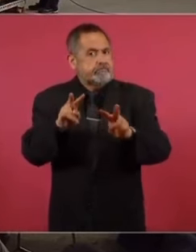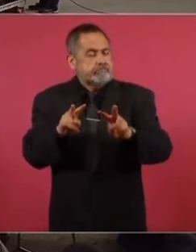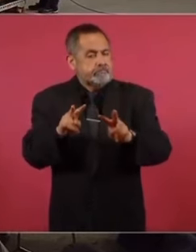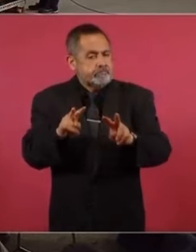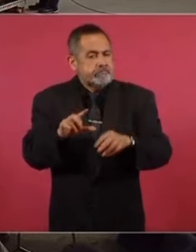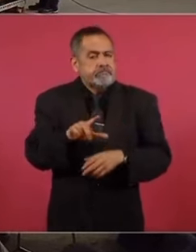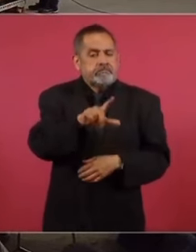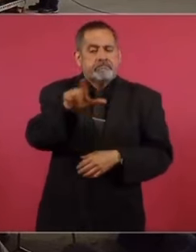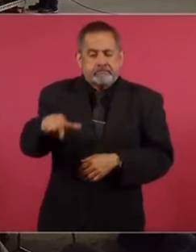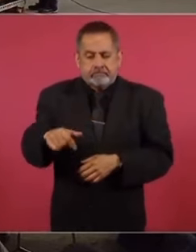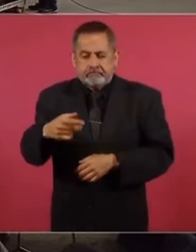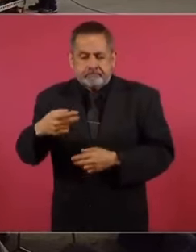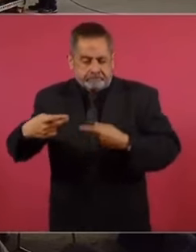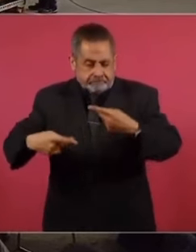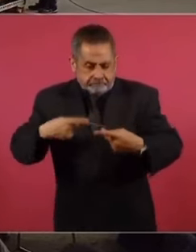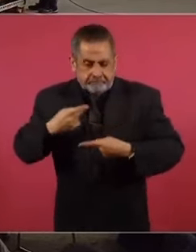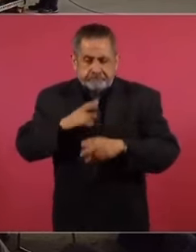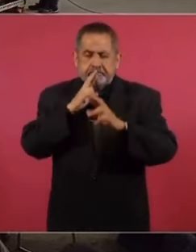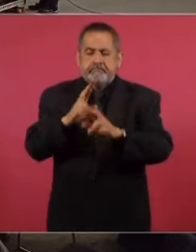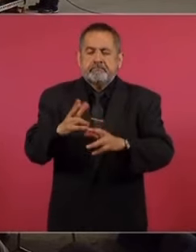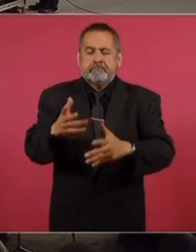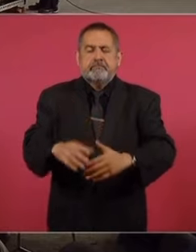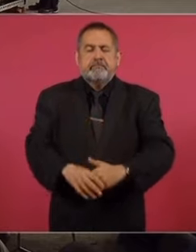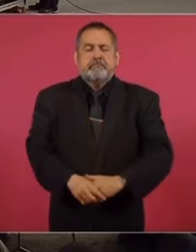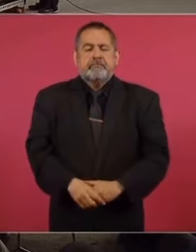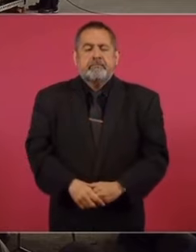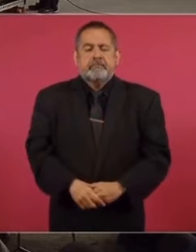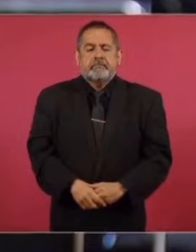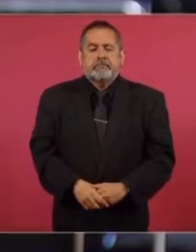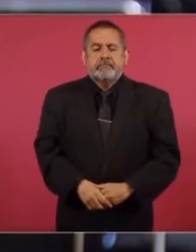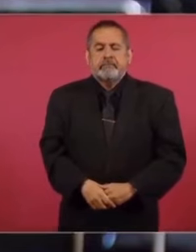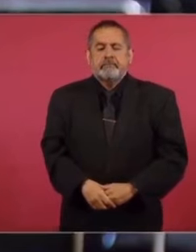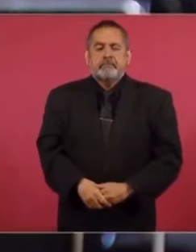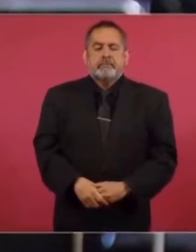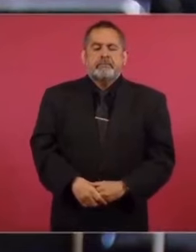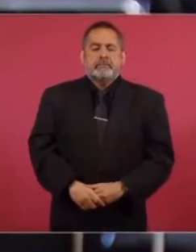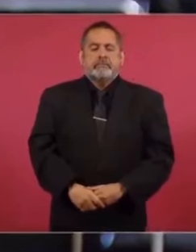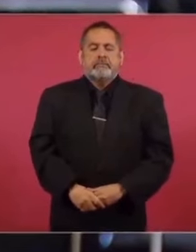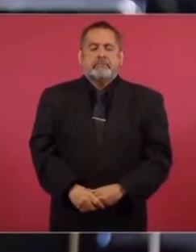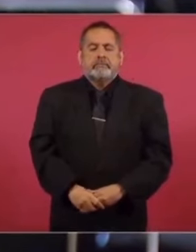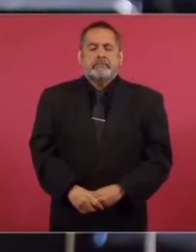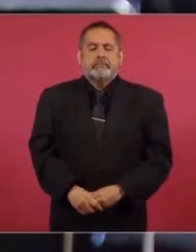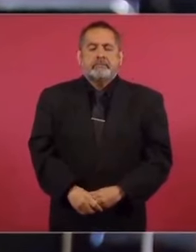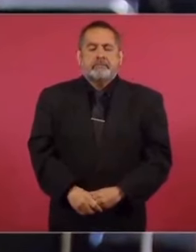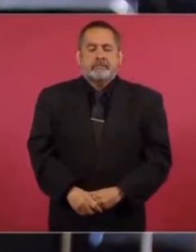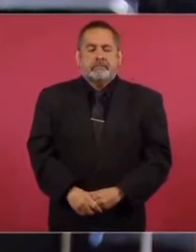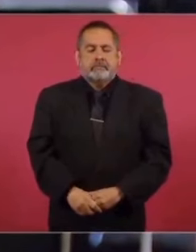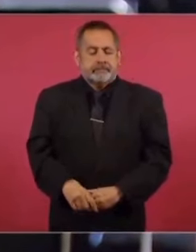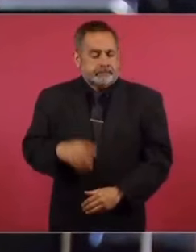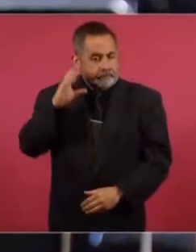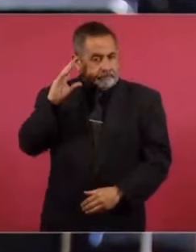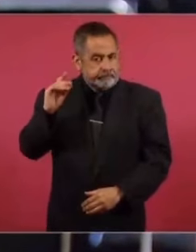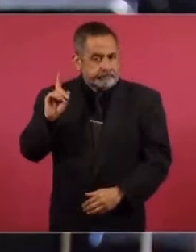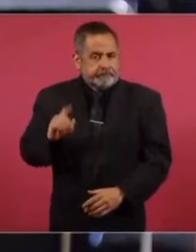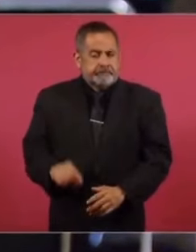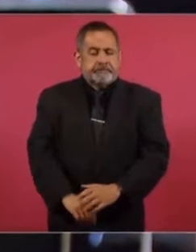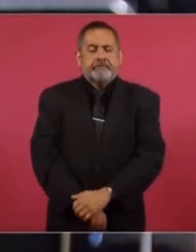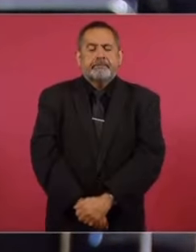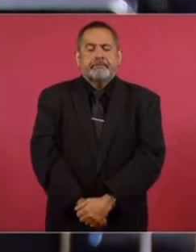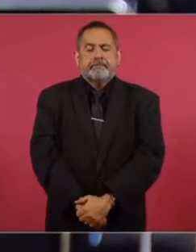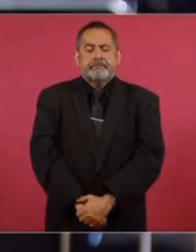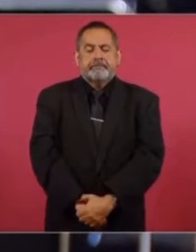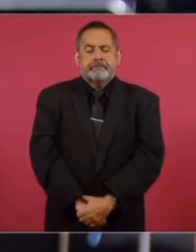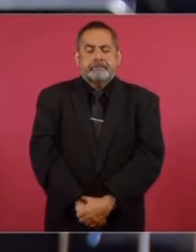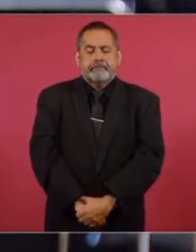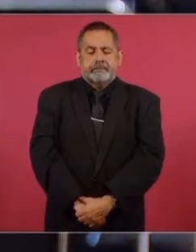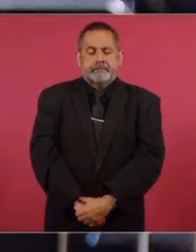preguntas y respuestas, si fuera posible. Si el Estado se lo solicita por diversas razones, que ellos no tuvieran la capacidad de dar